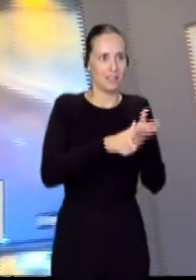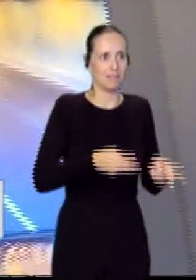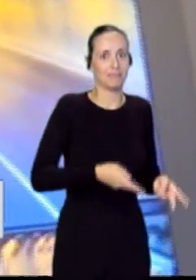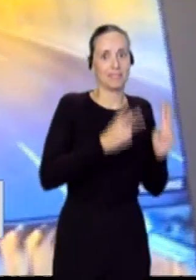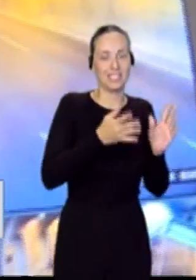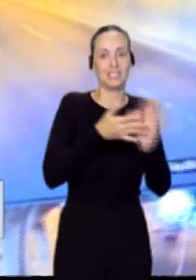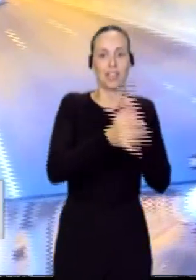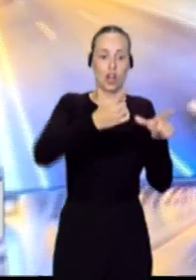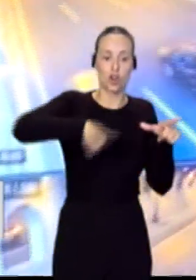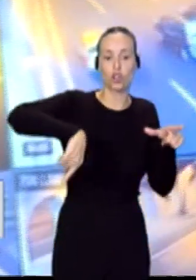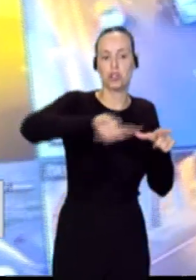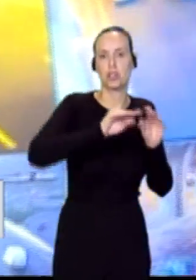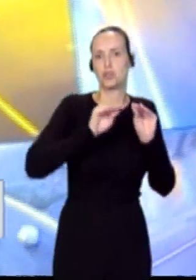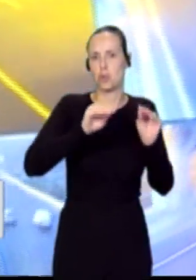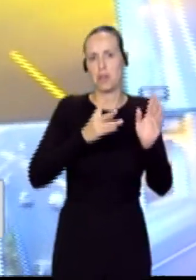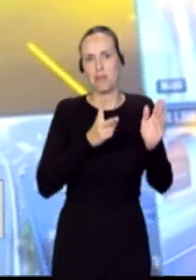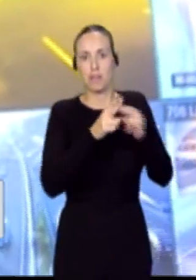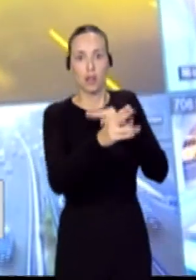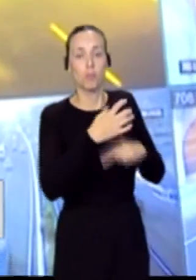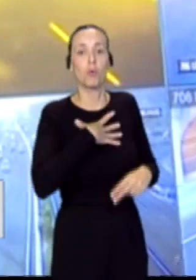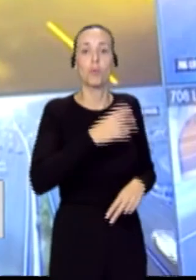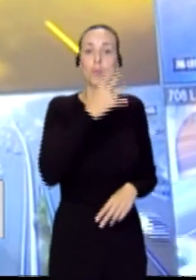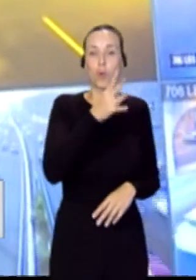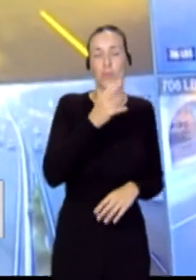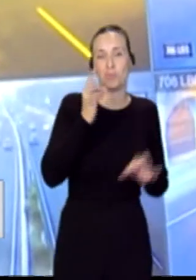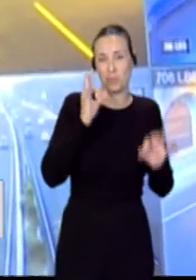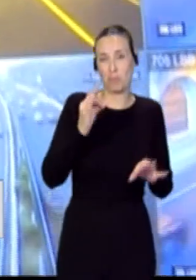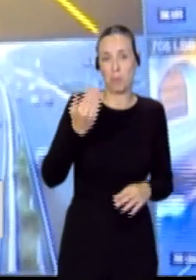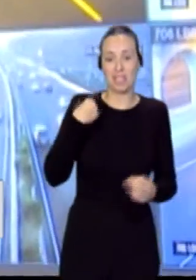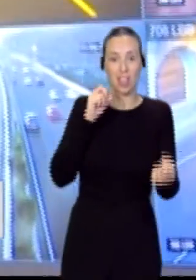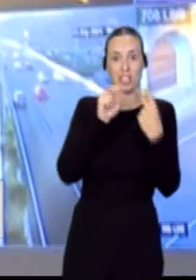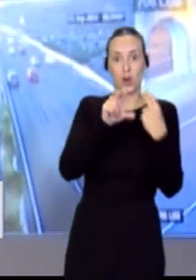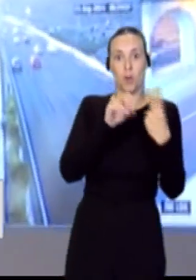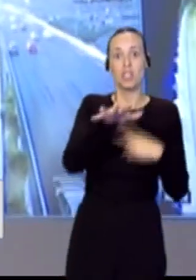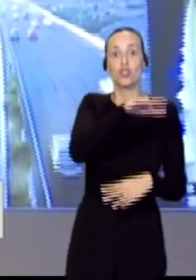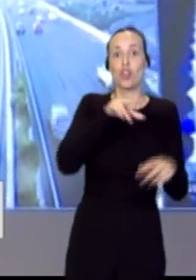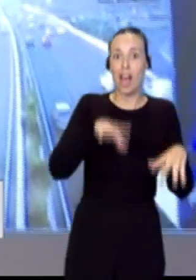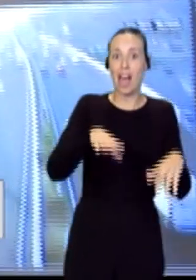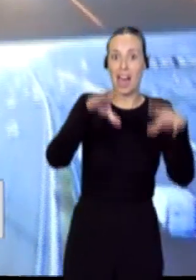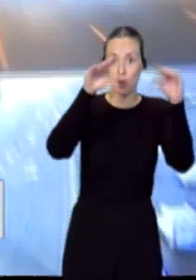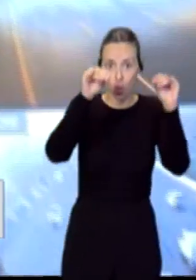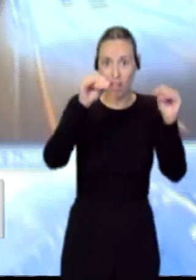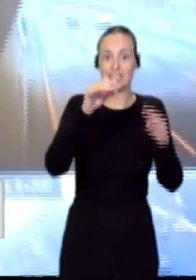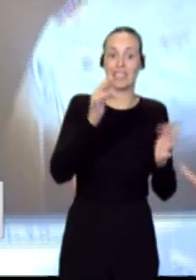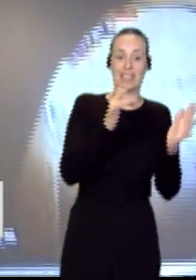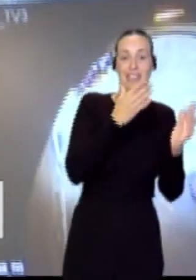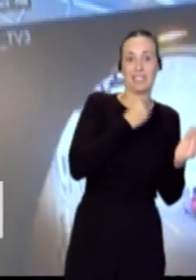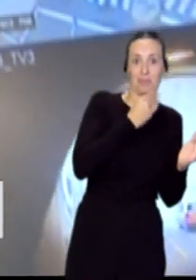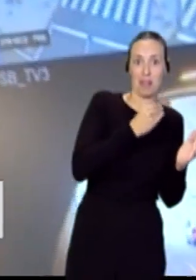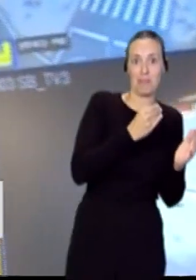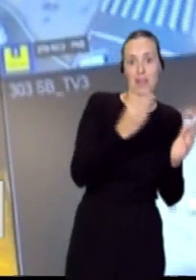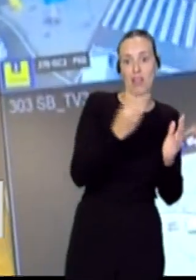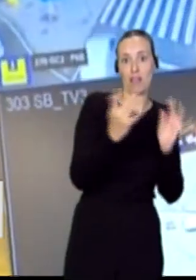Lomo Blanco. Desde que se construyó la circunvalación en el tramo Arucas, pues, con Las Palmas, pues se ha redirigido todo el tráfico a la universidad,